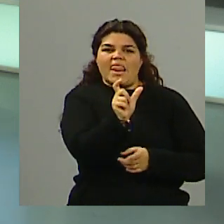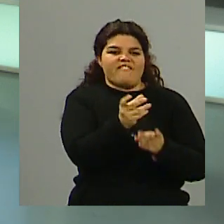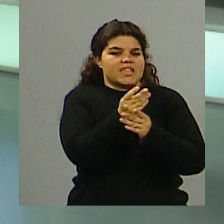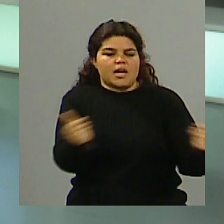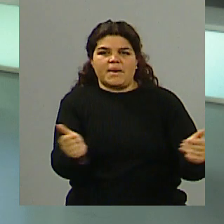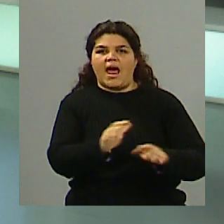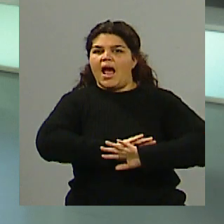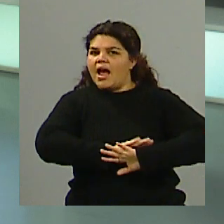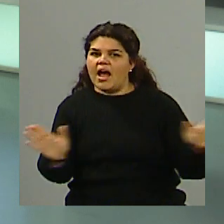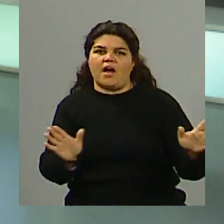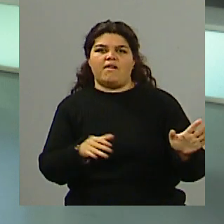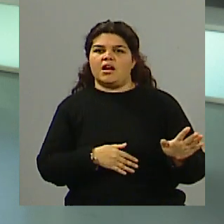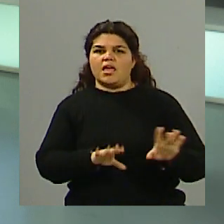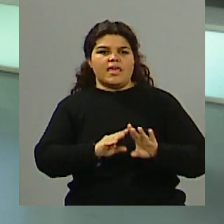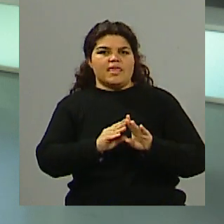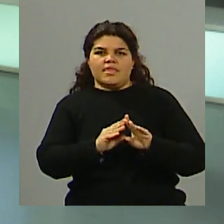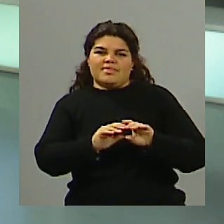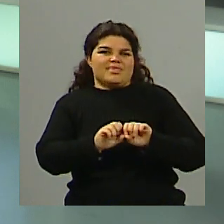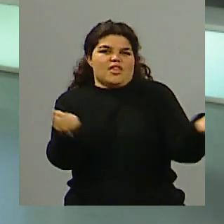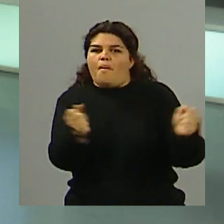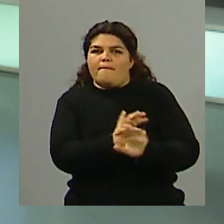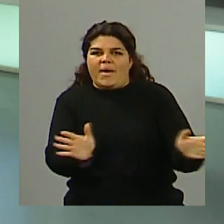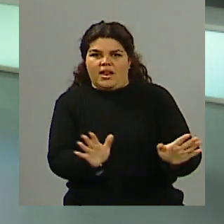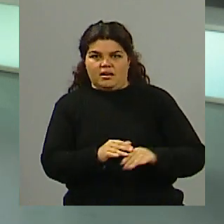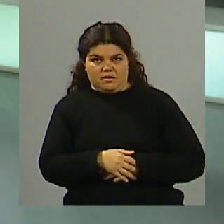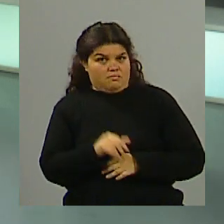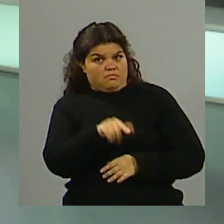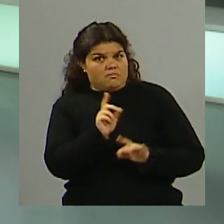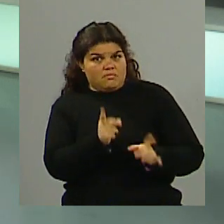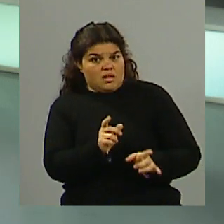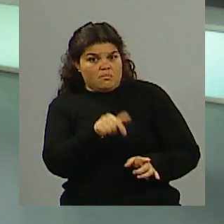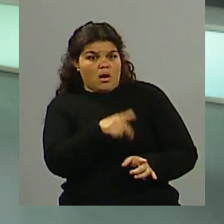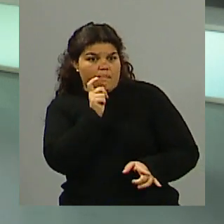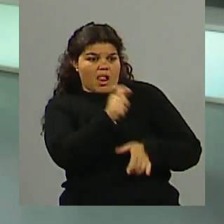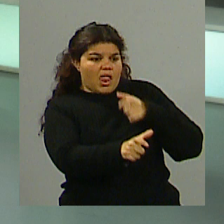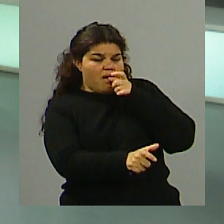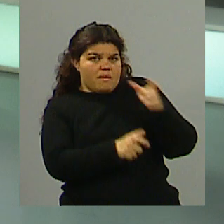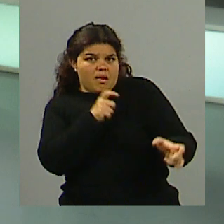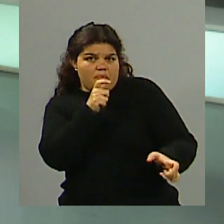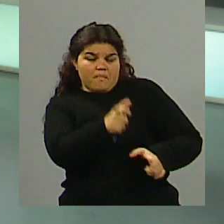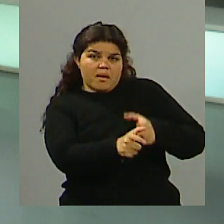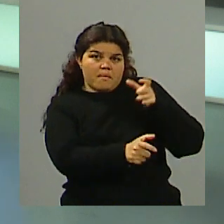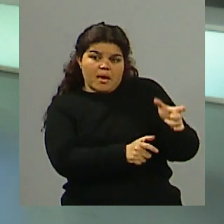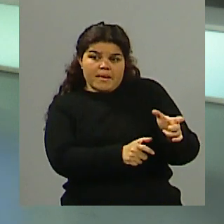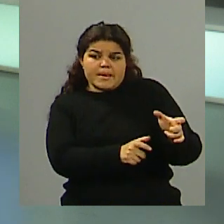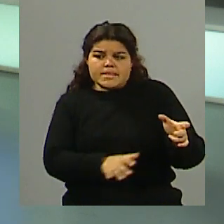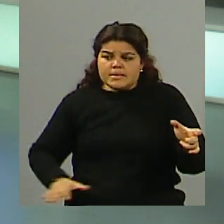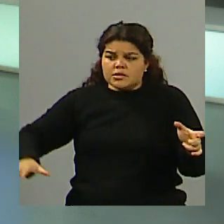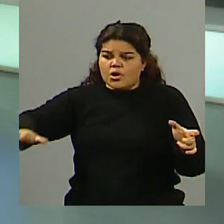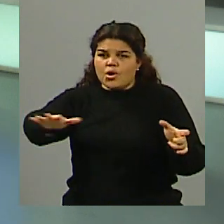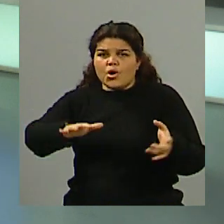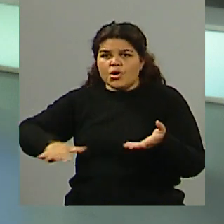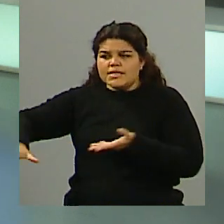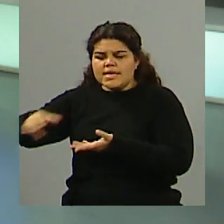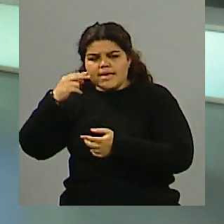acabar, destruir, y son palabras fuertes que en algunos sectores uno cree que suma votos, ojo, que puede llegar a restar